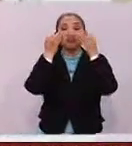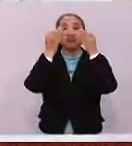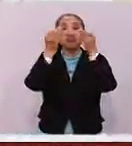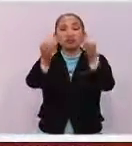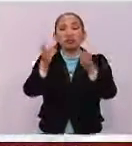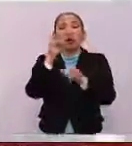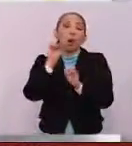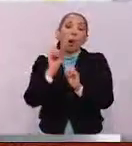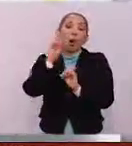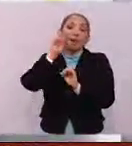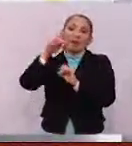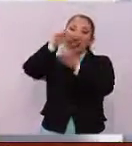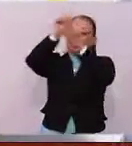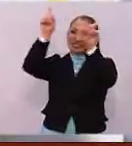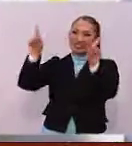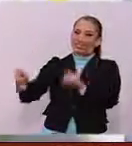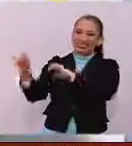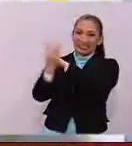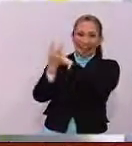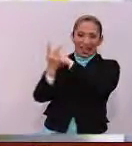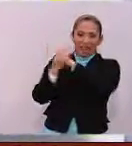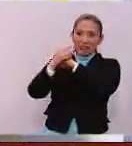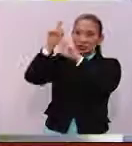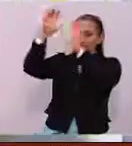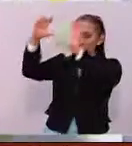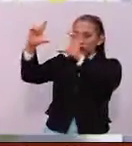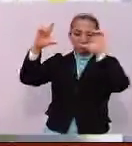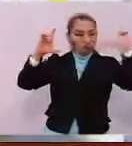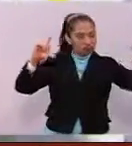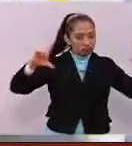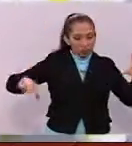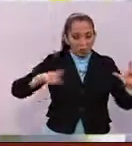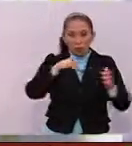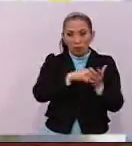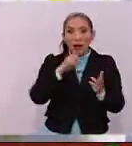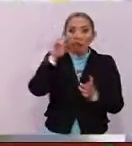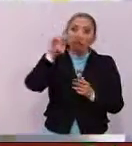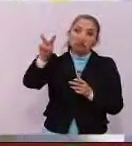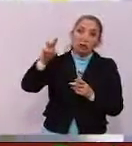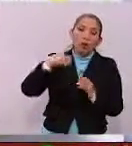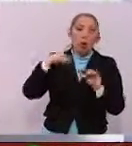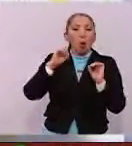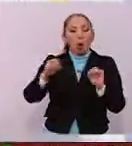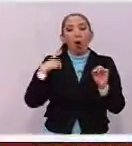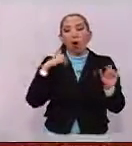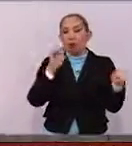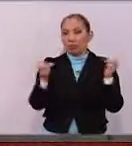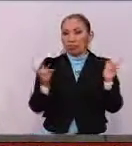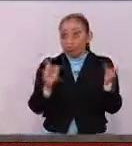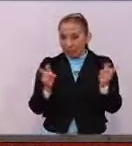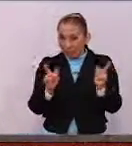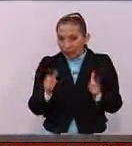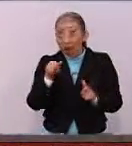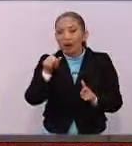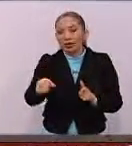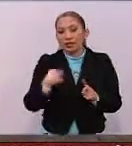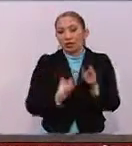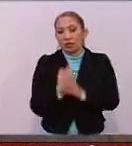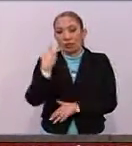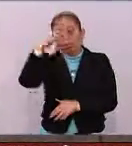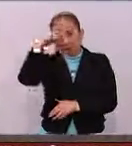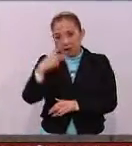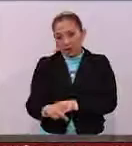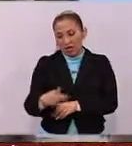ceremonia religiosa a través de pantallas debidamente colocadas en Ciudad Juárez, así como en el Paso, Texas y las cruces Nuevo México.